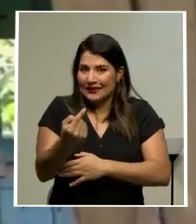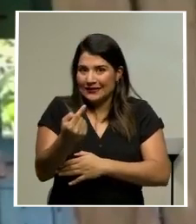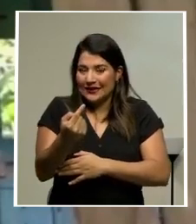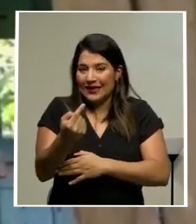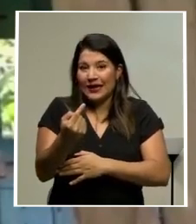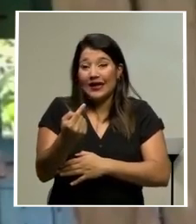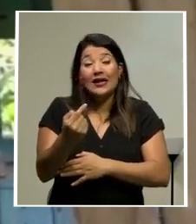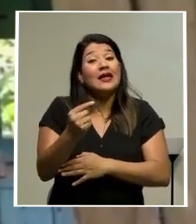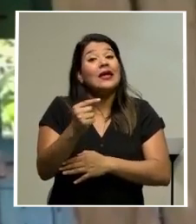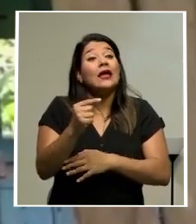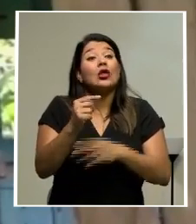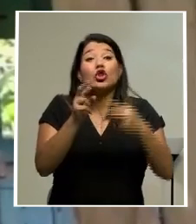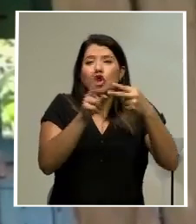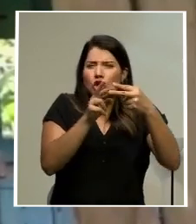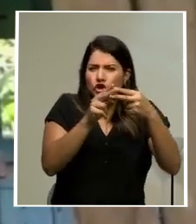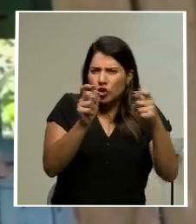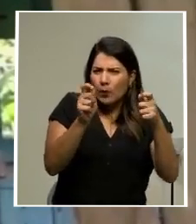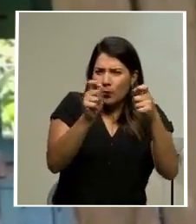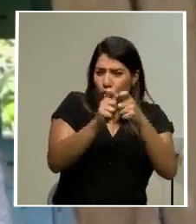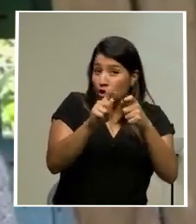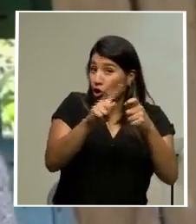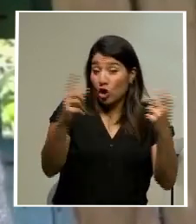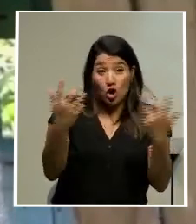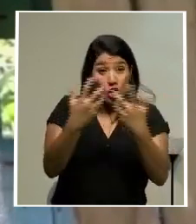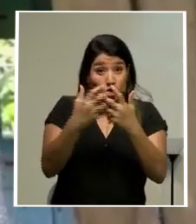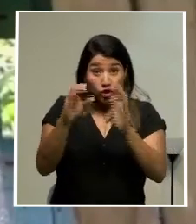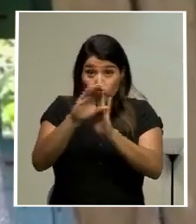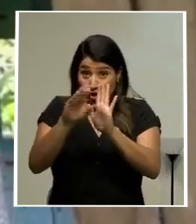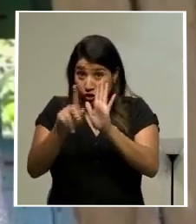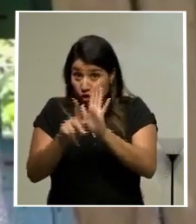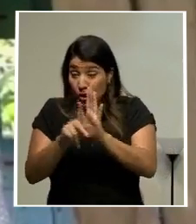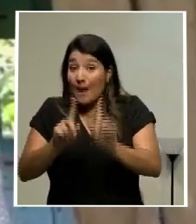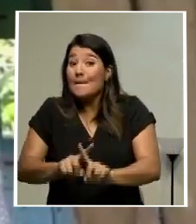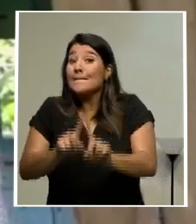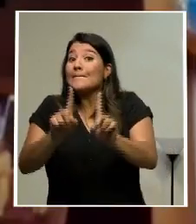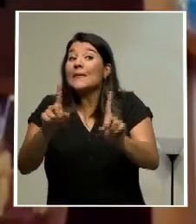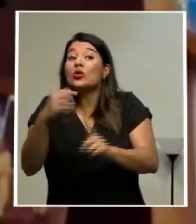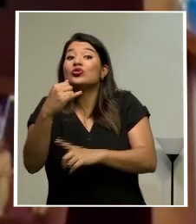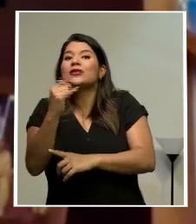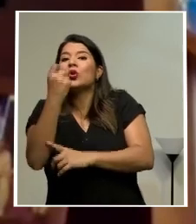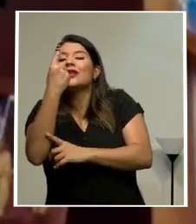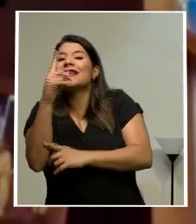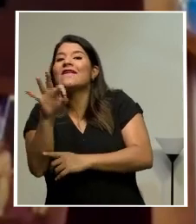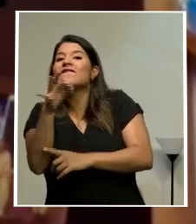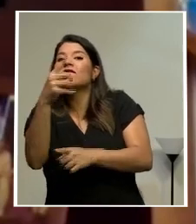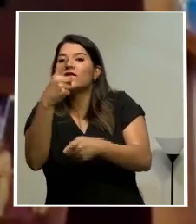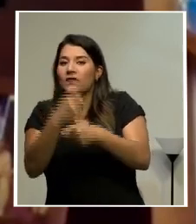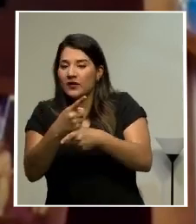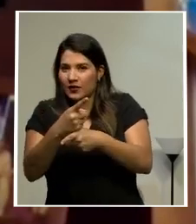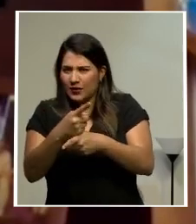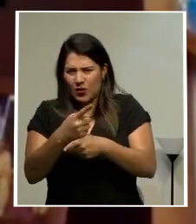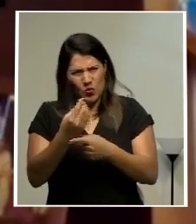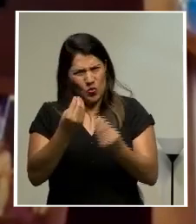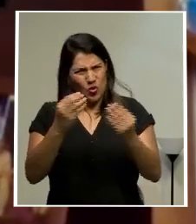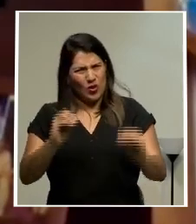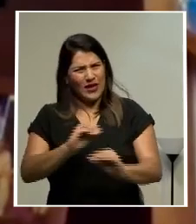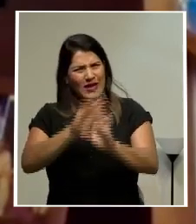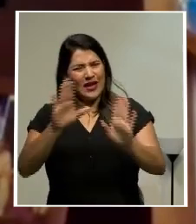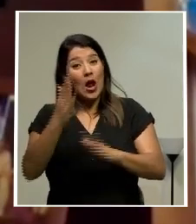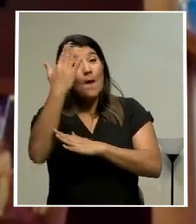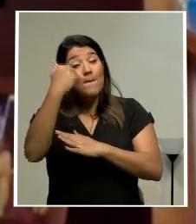siempre y cuando se interpreten como ella dice que hay que interpretar. Es clarísimo porque la sala no declaró